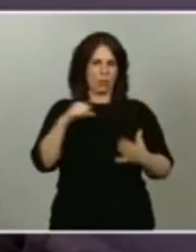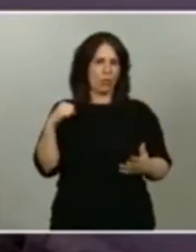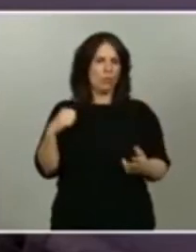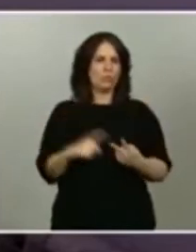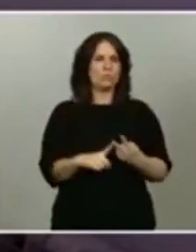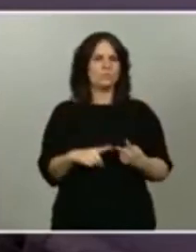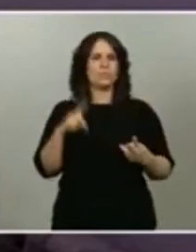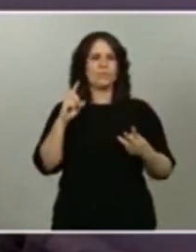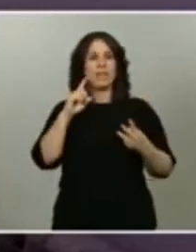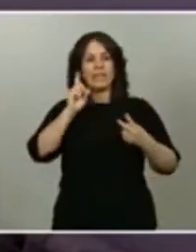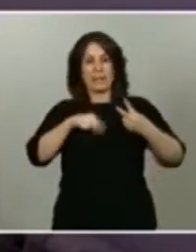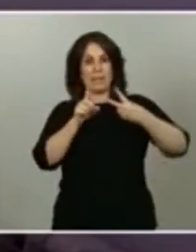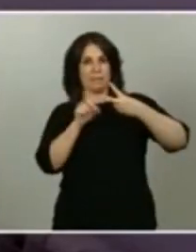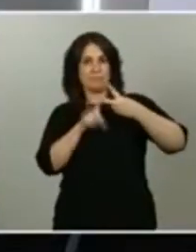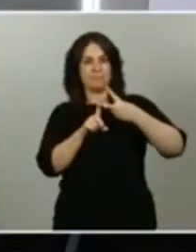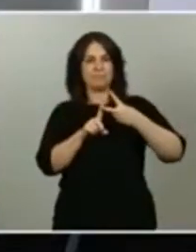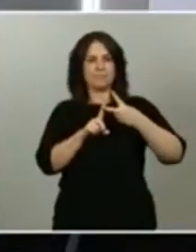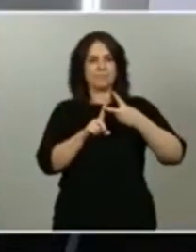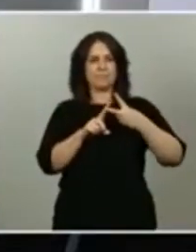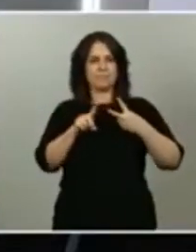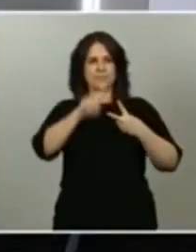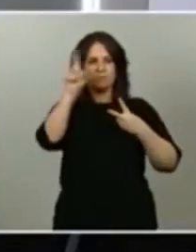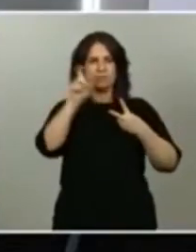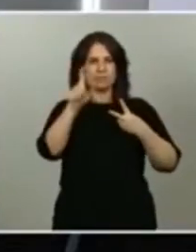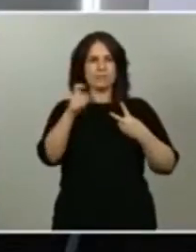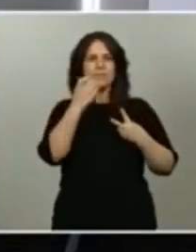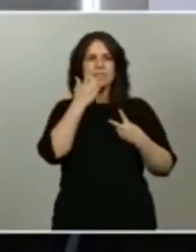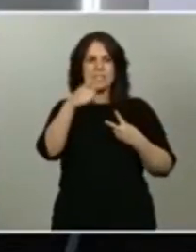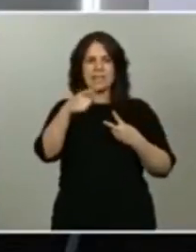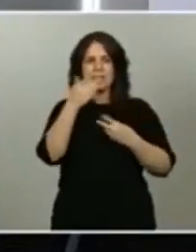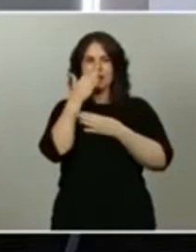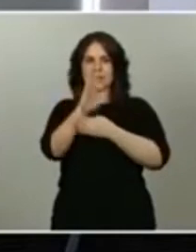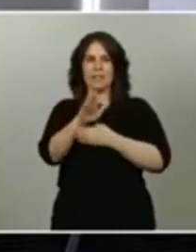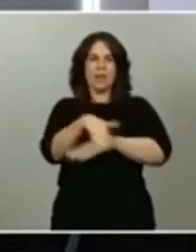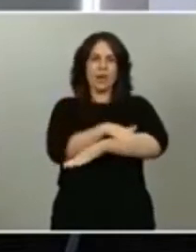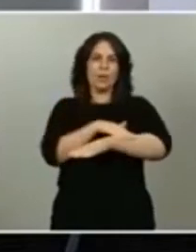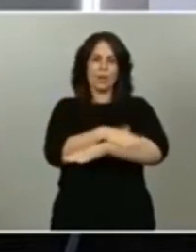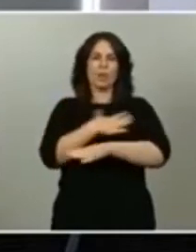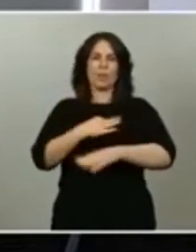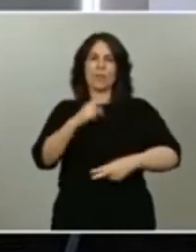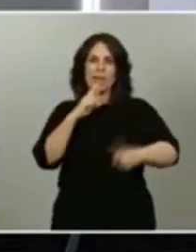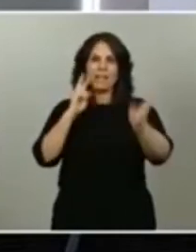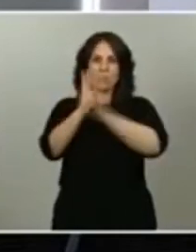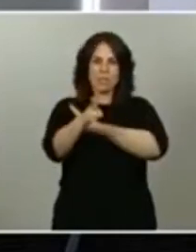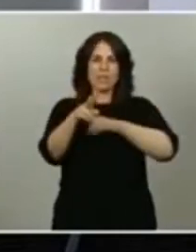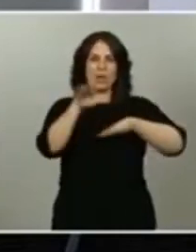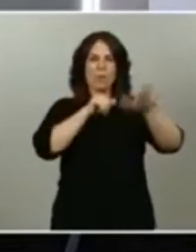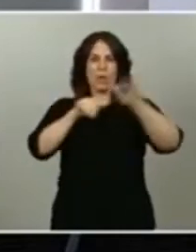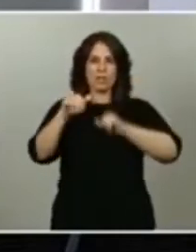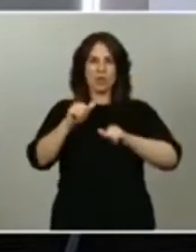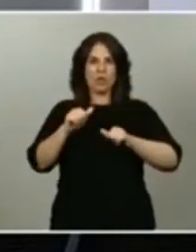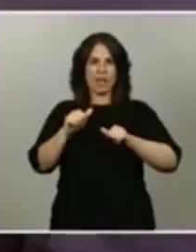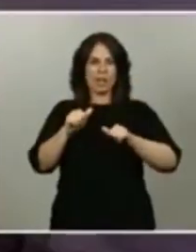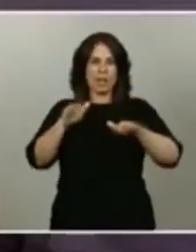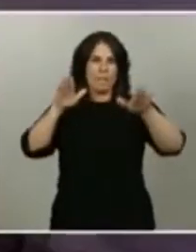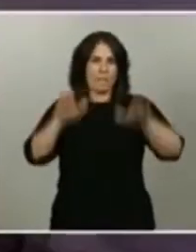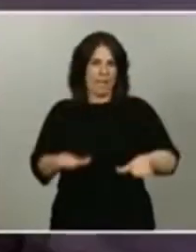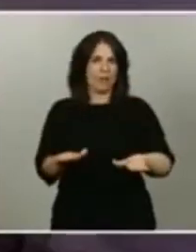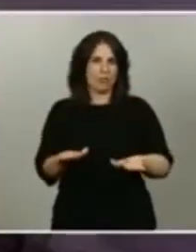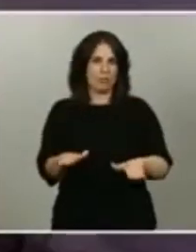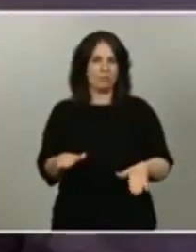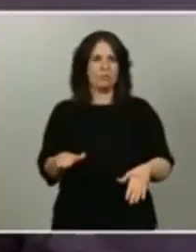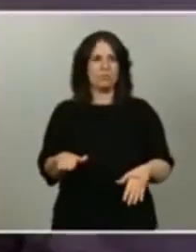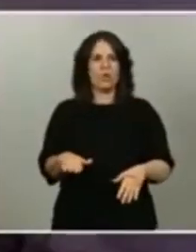podría dar en representación del gobierno una respuesta a esta convocatoria de paro patronal al entender que esas